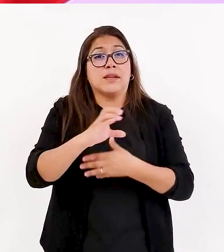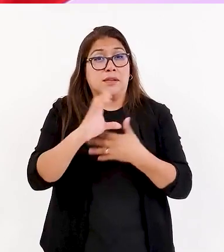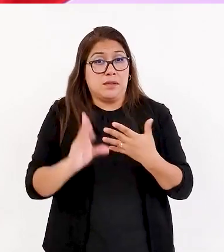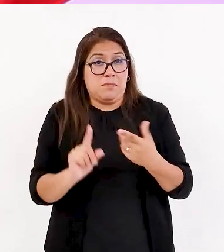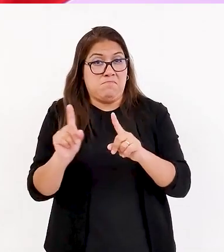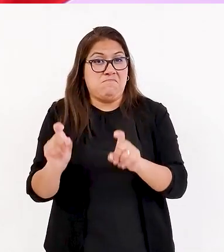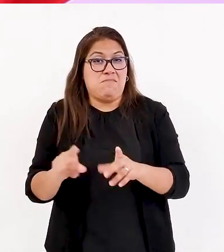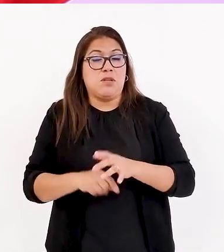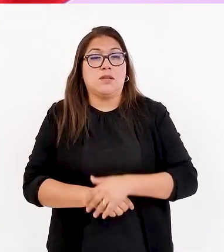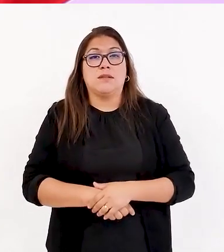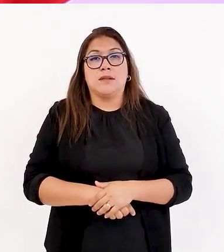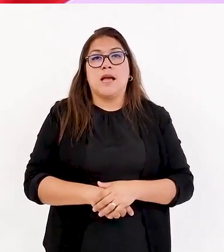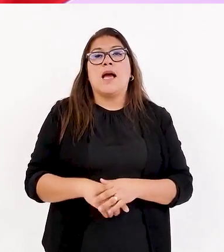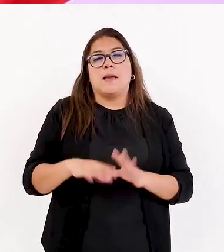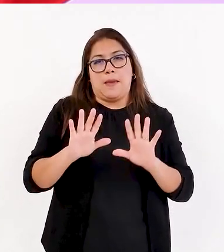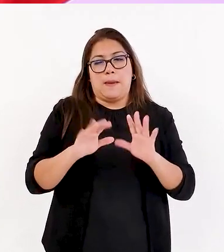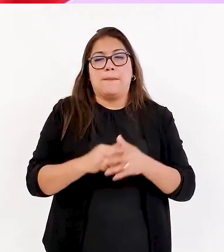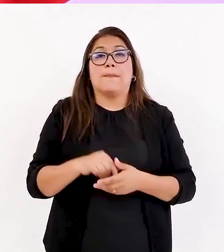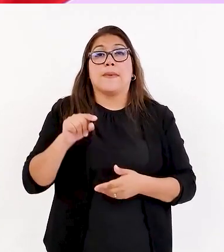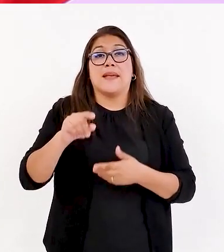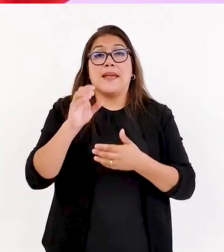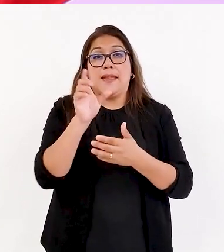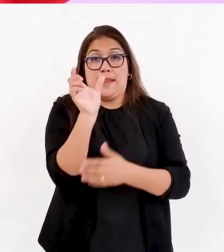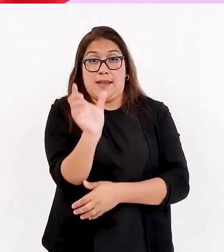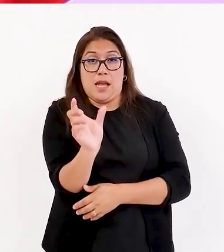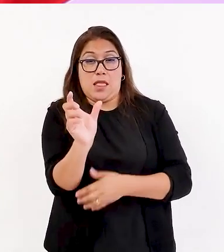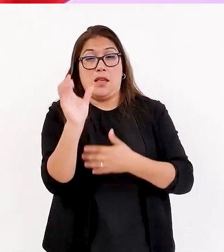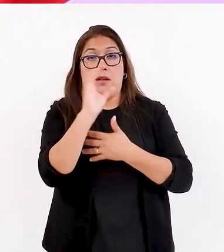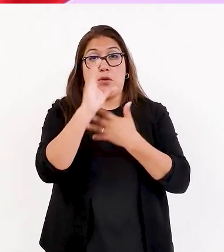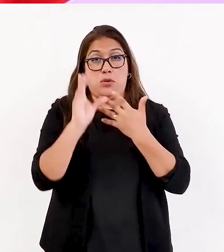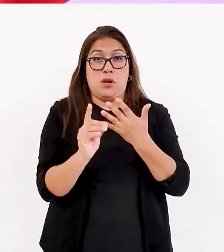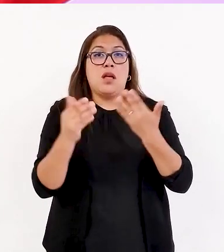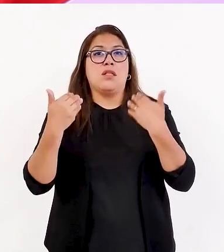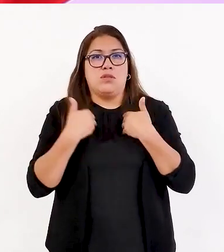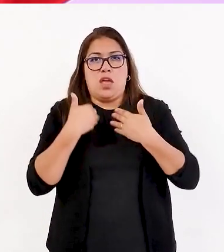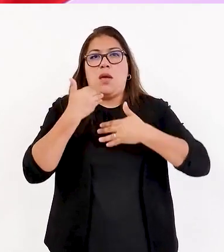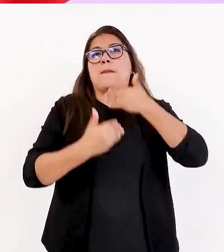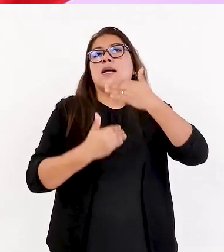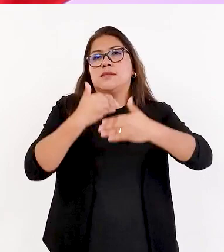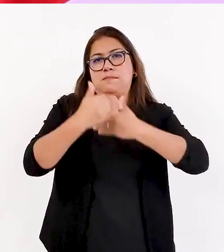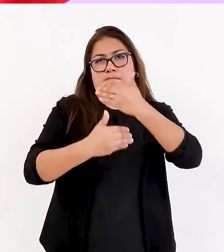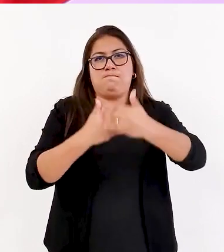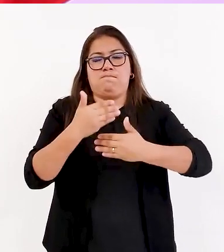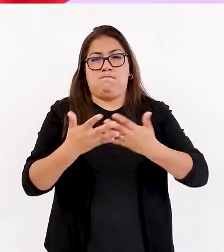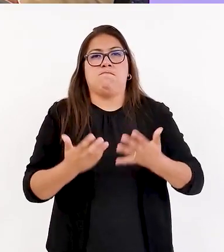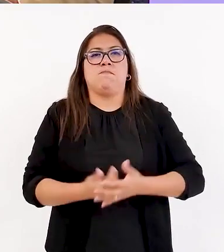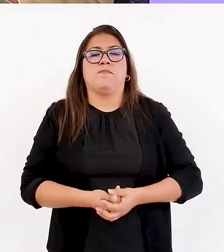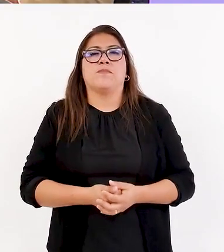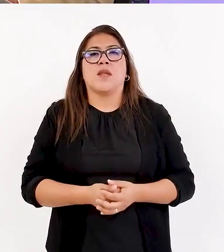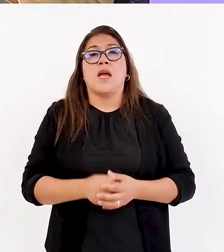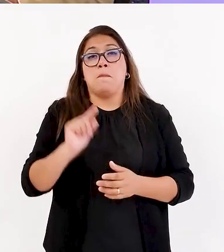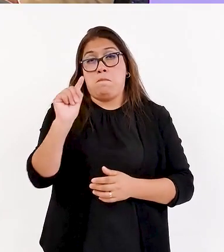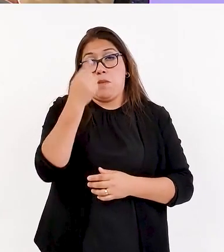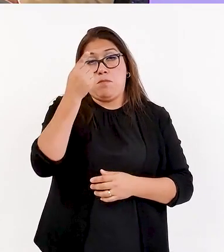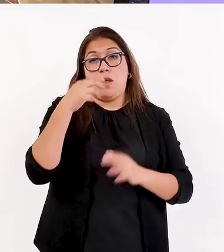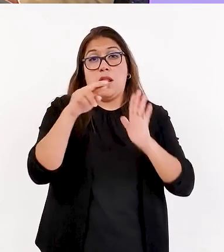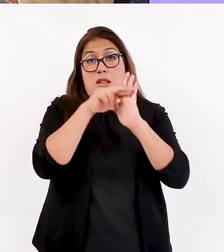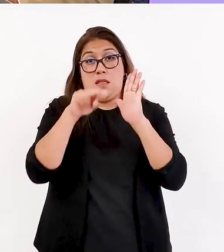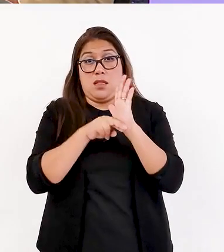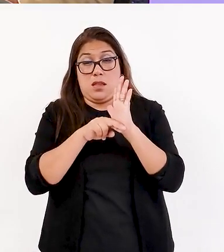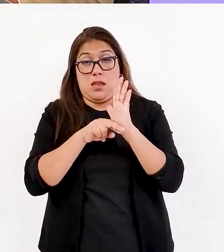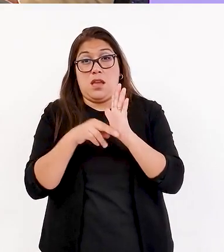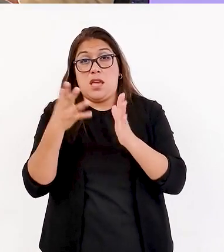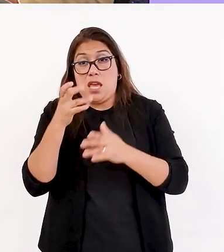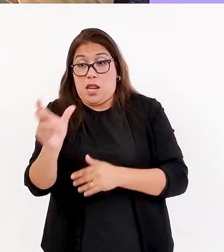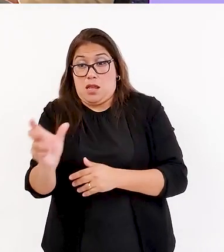El carnet de Conadis tiene un procedimiento, o sea, el requisito previo para